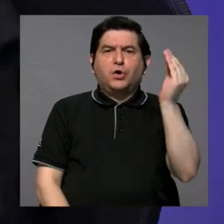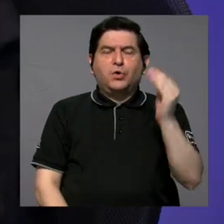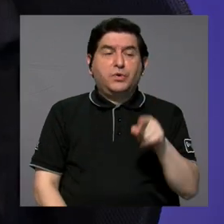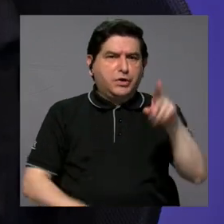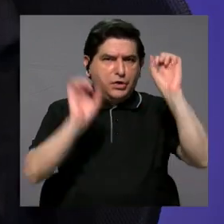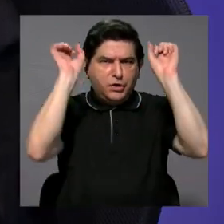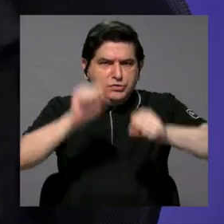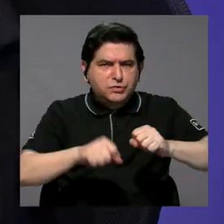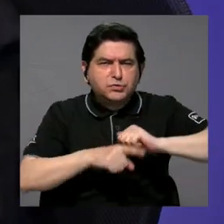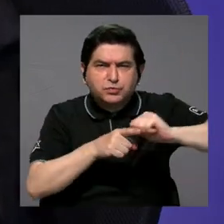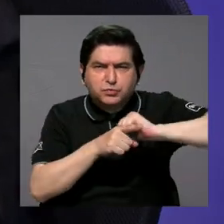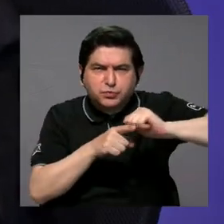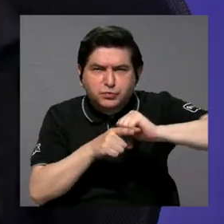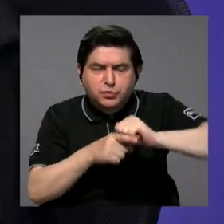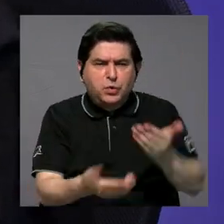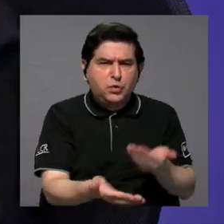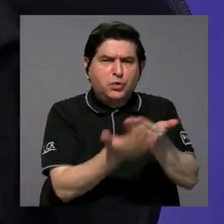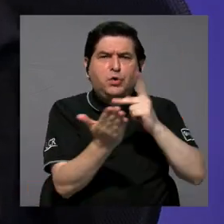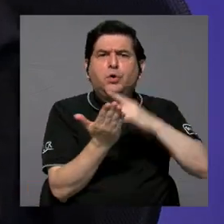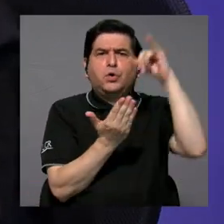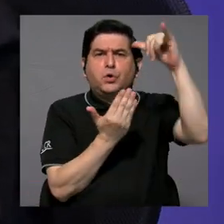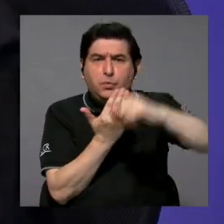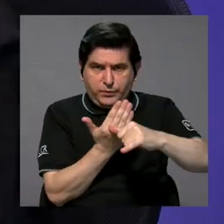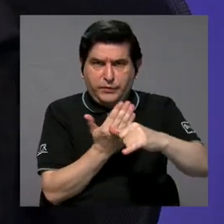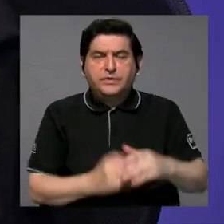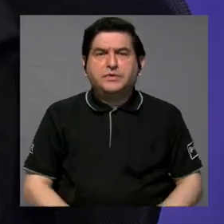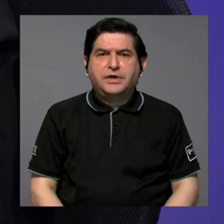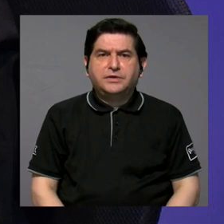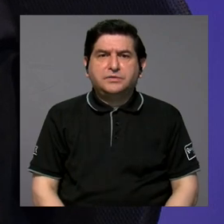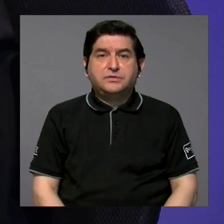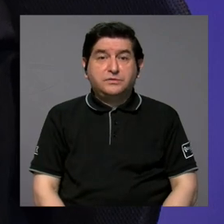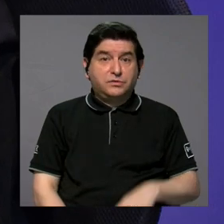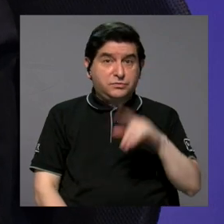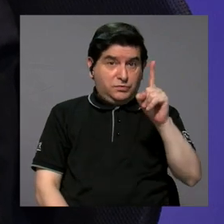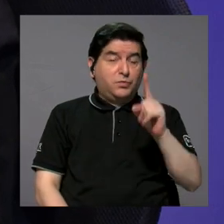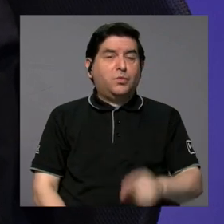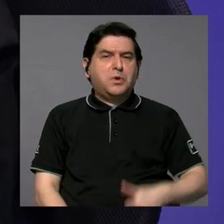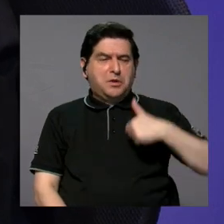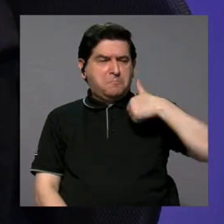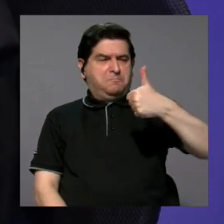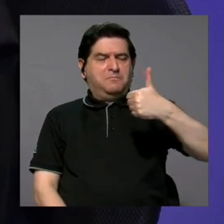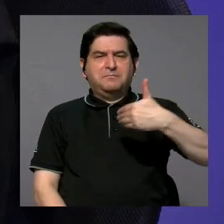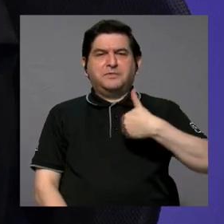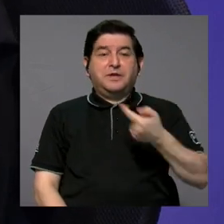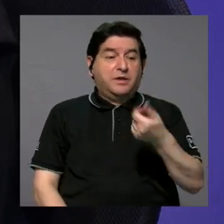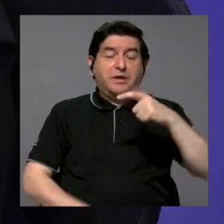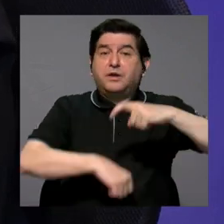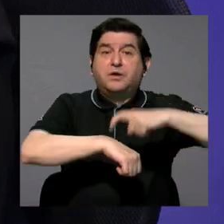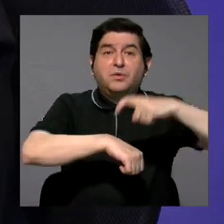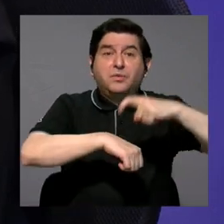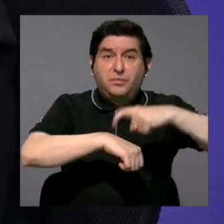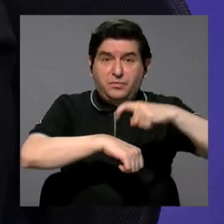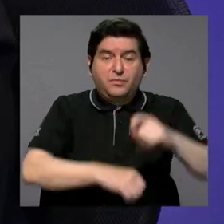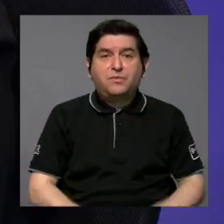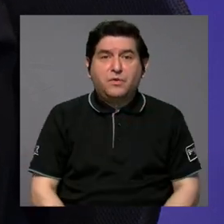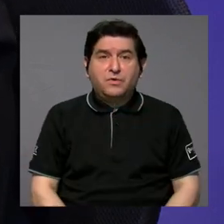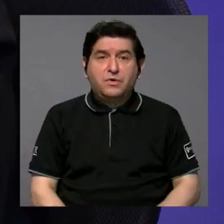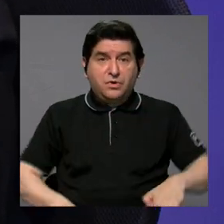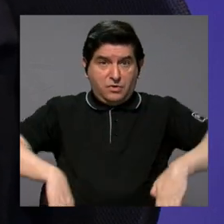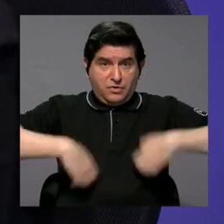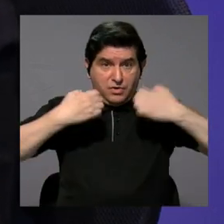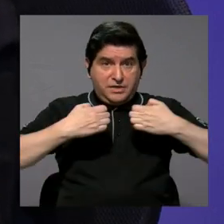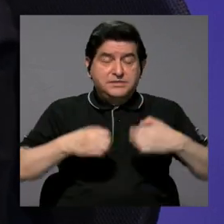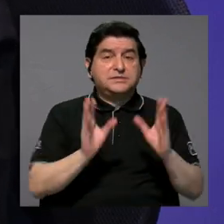el que ellos puedan capacitarse, proponer proyectos, ha sido una de las victorias que ha tenido en muy poco tiempo relativamente la